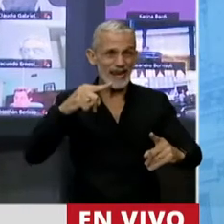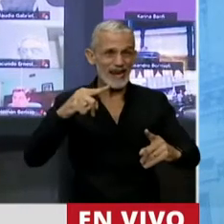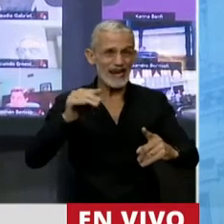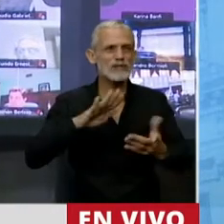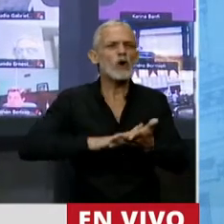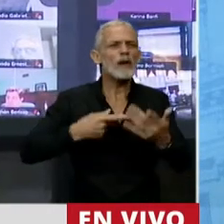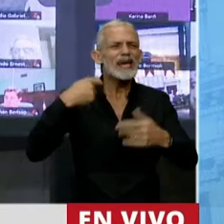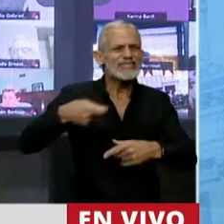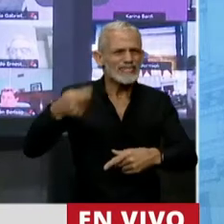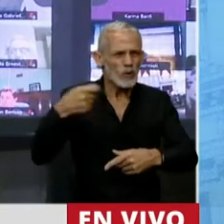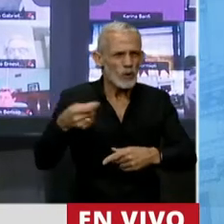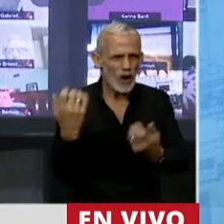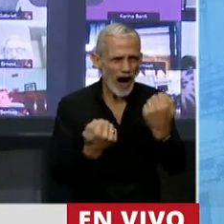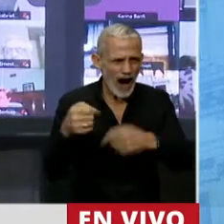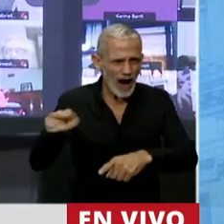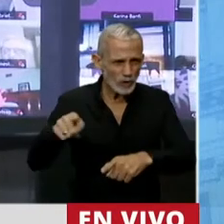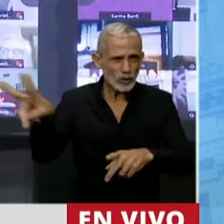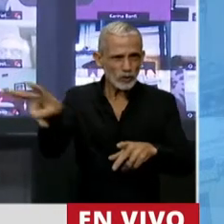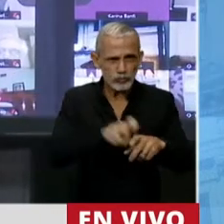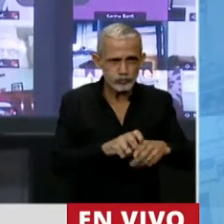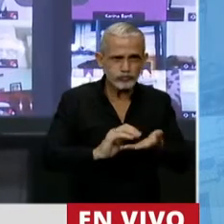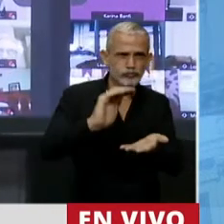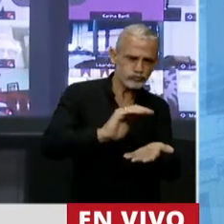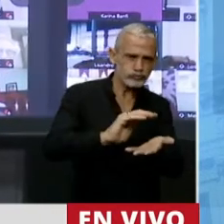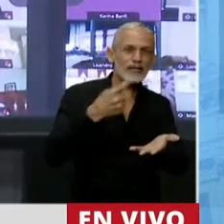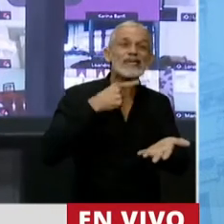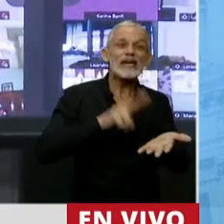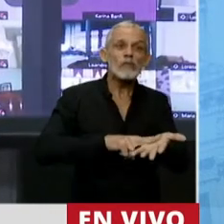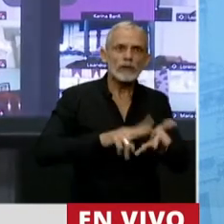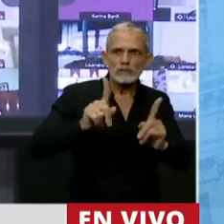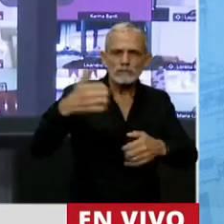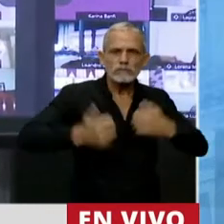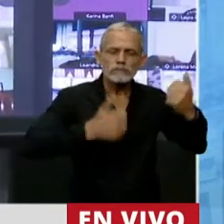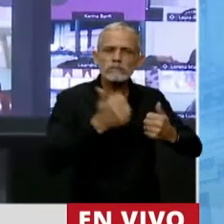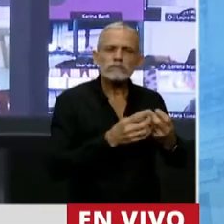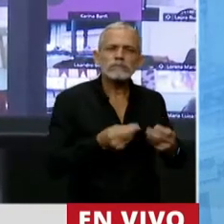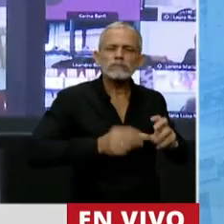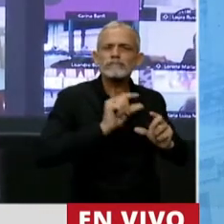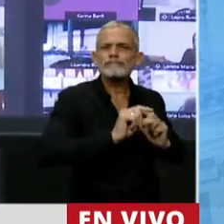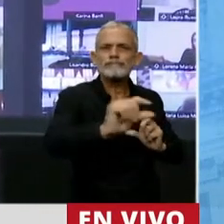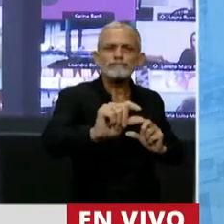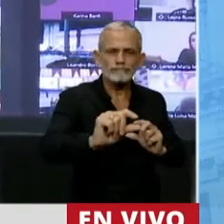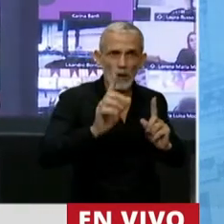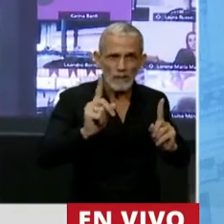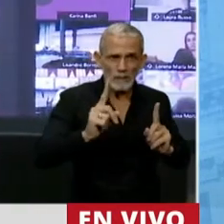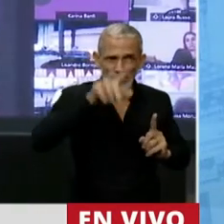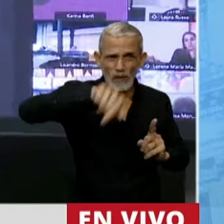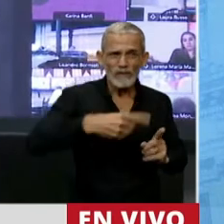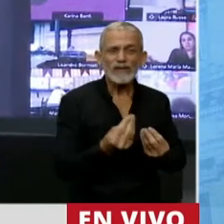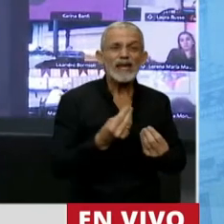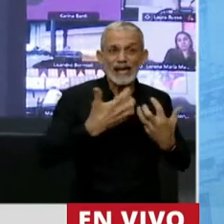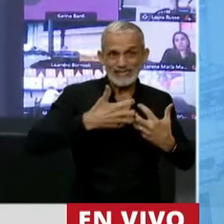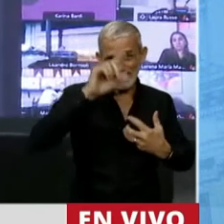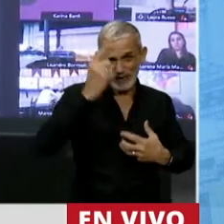dicho sea de paso, ese impuesto le va a competir al sistema de financiación que es de la misma fuente del